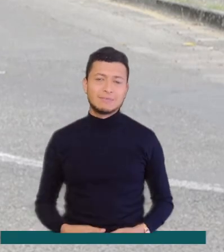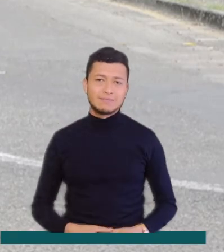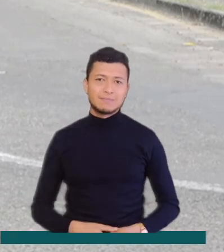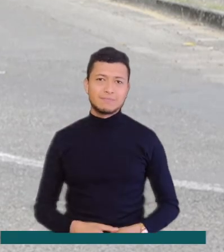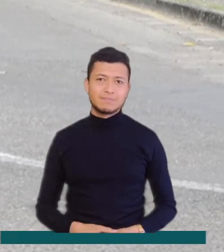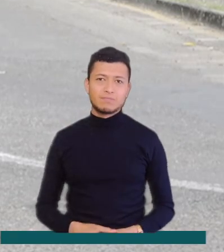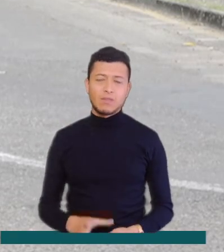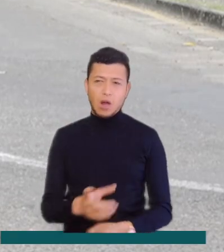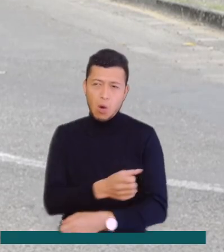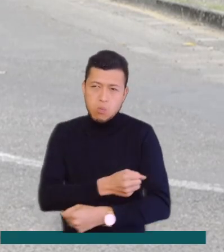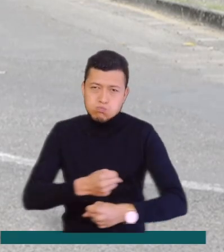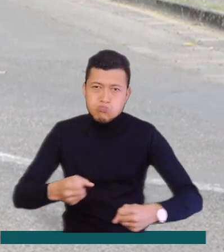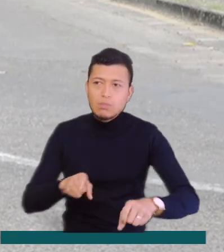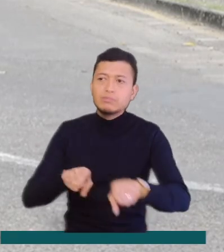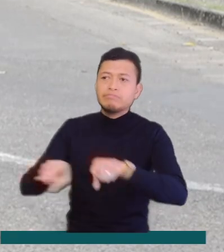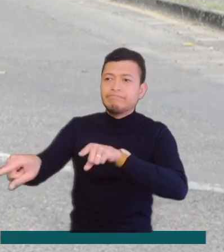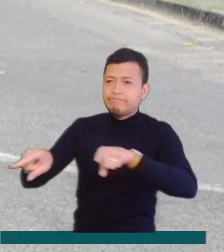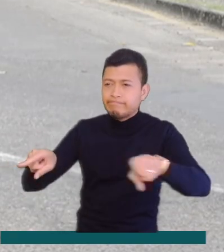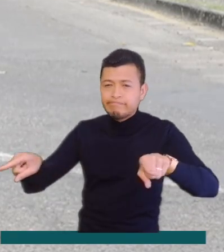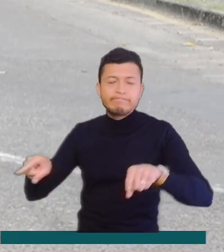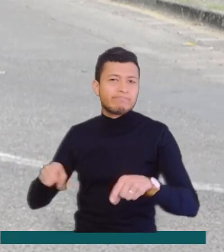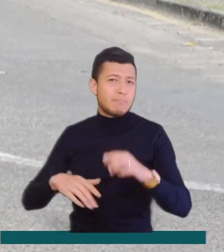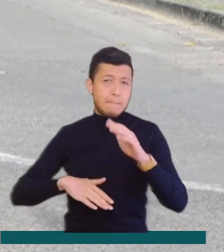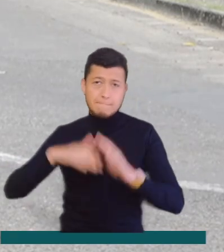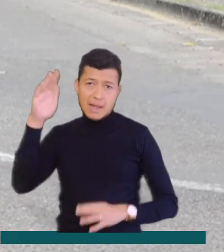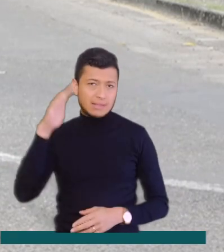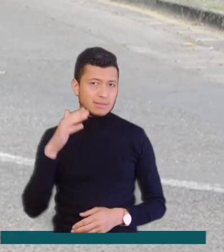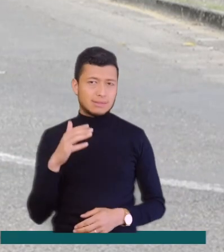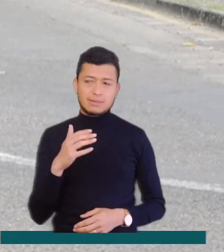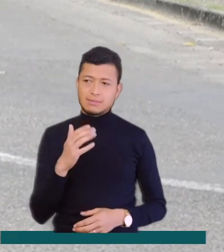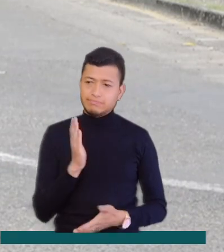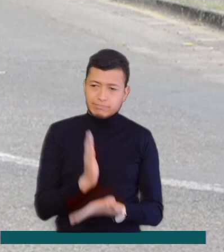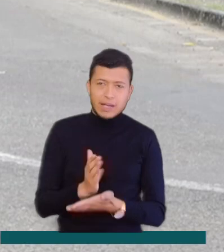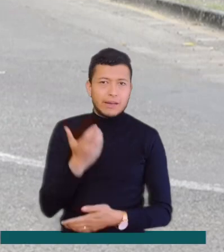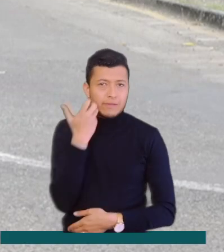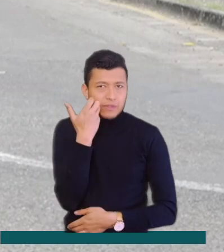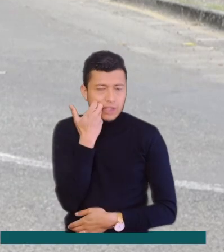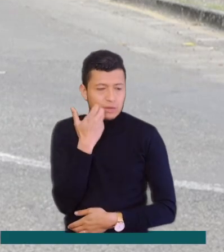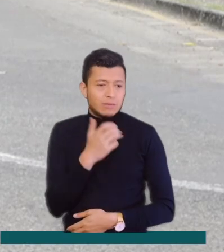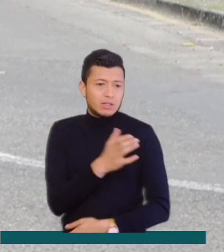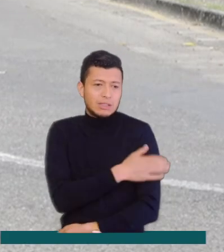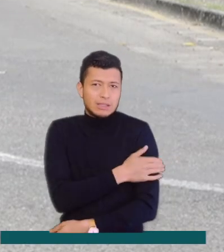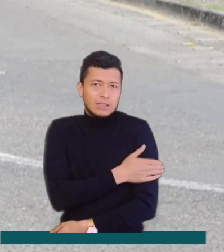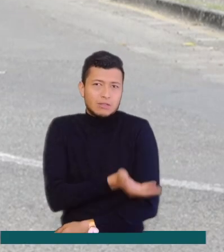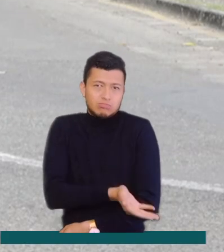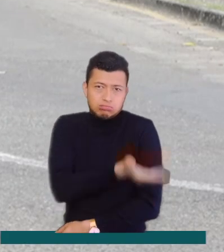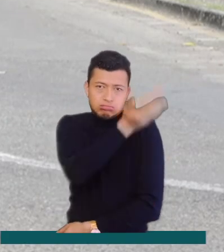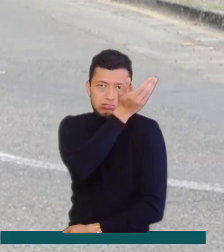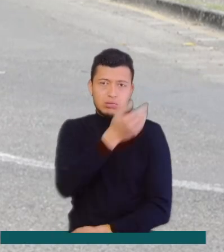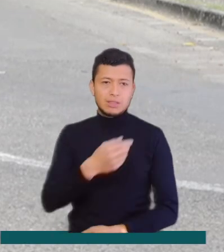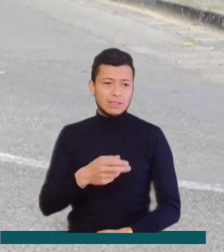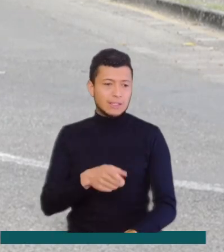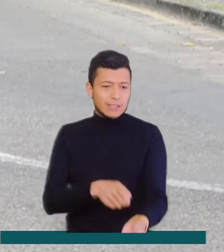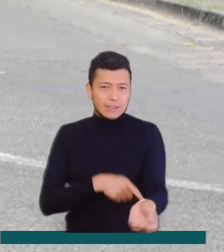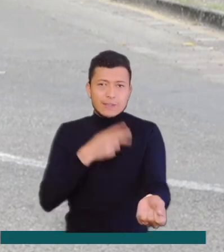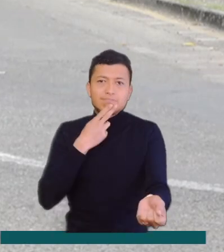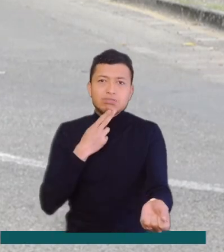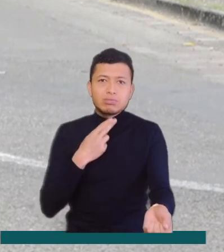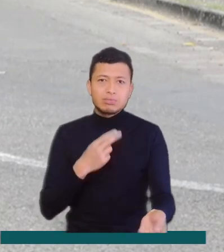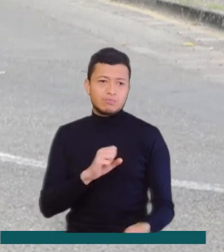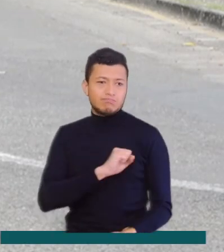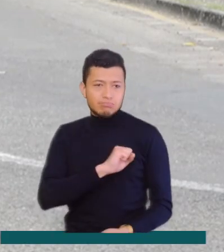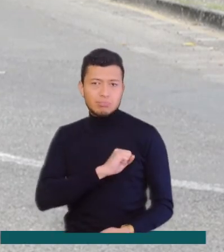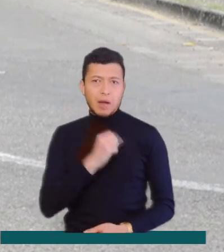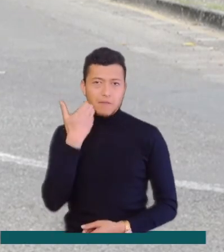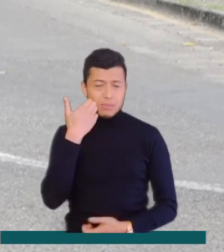La obesidad y el sobrepeso son factores que están asociados al desarrollo de afecciones como hipertensión, diabetes, enfermedades coronarias,